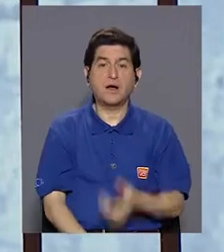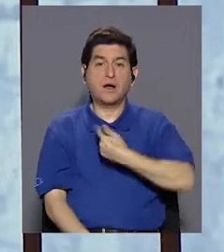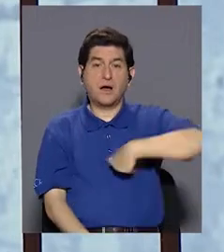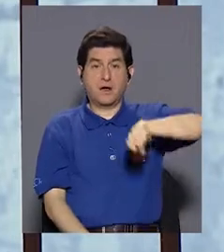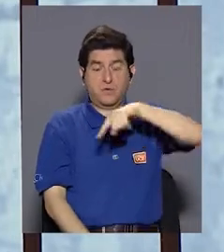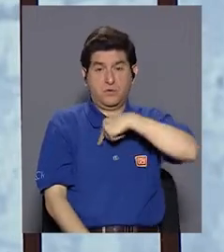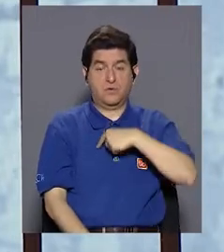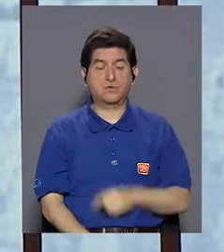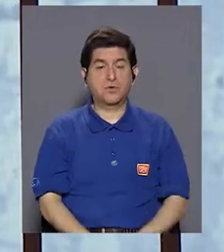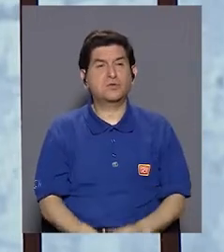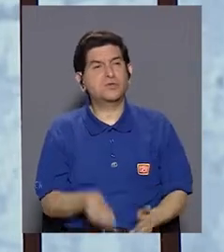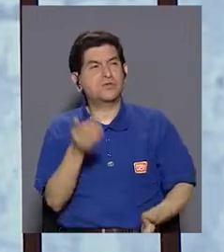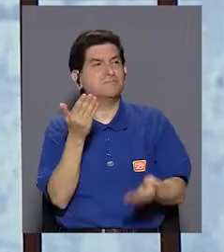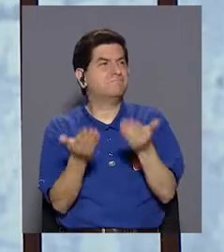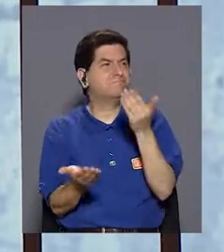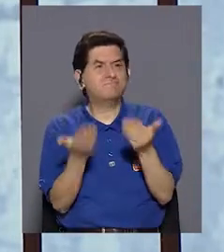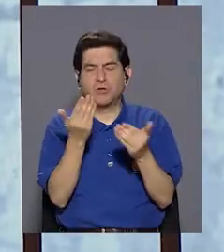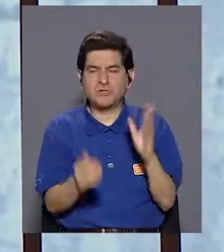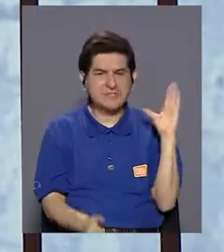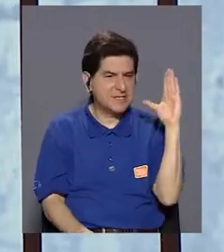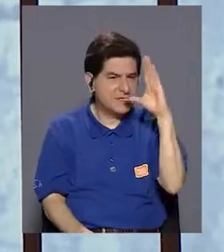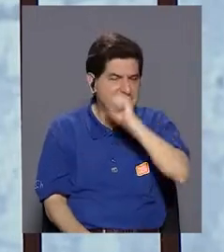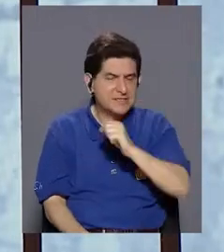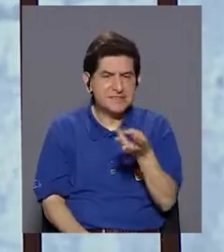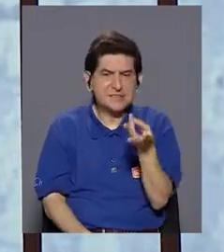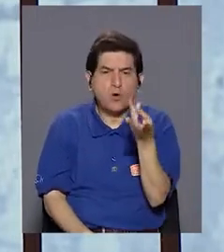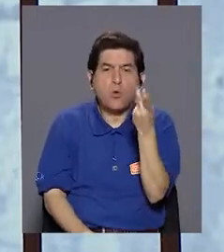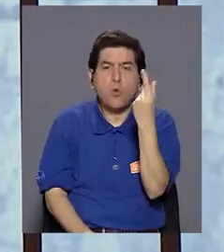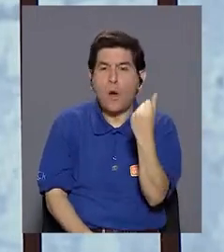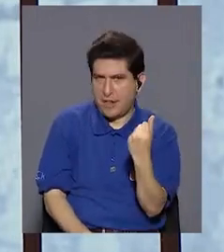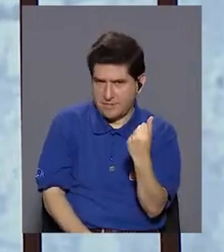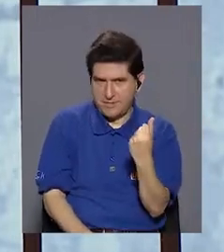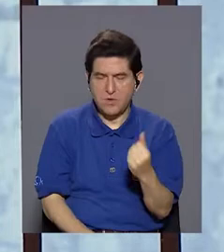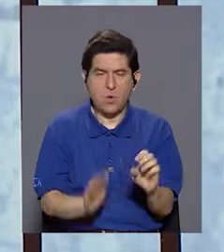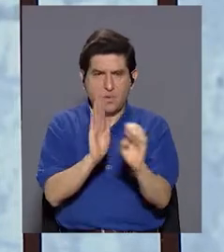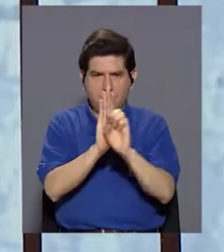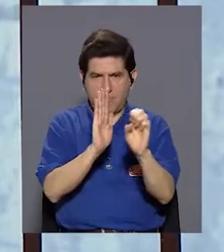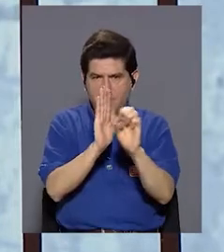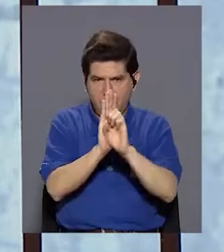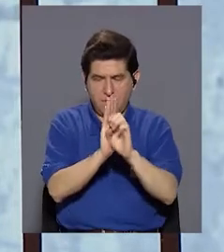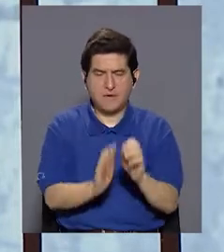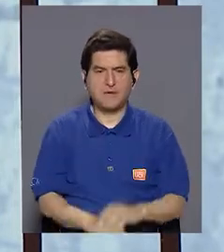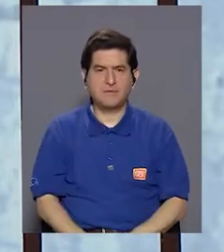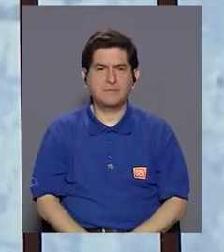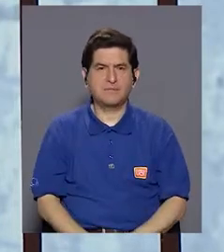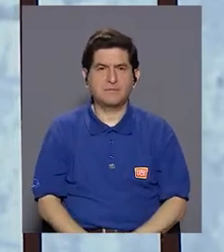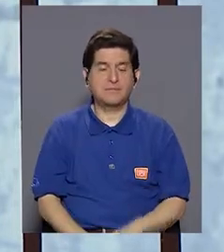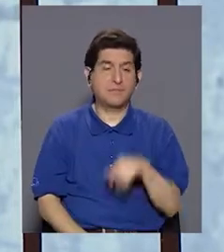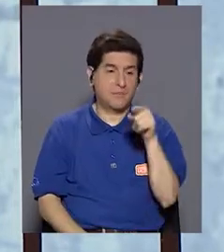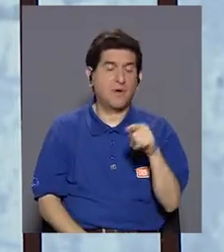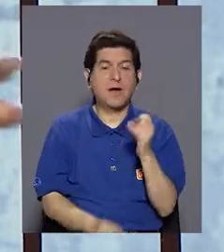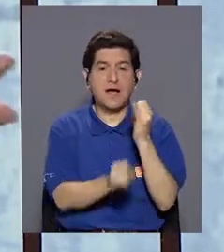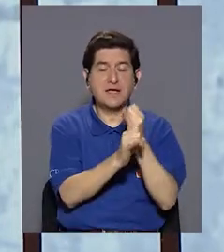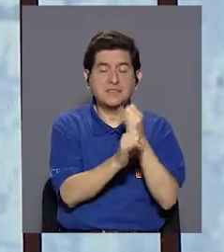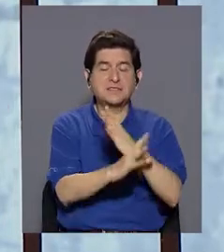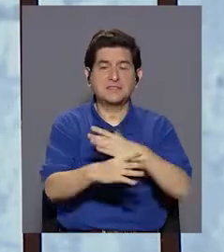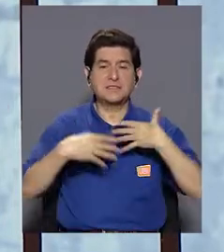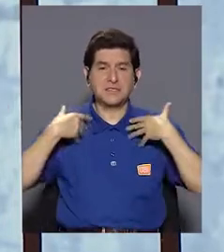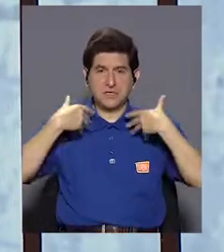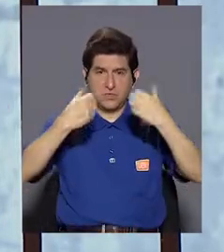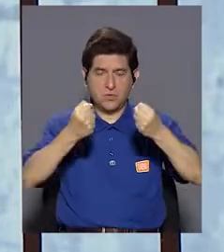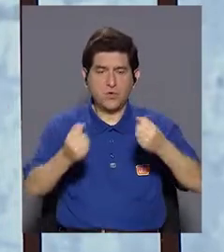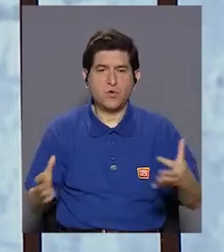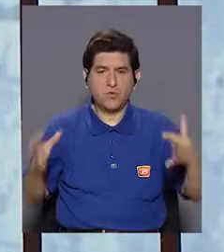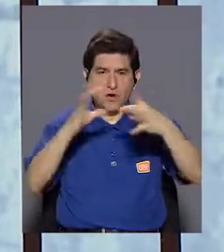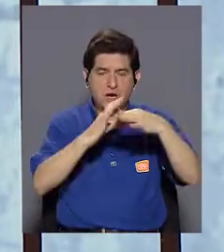nosotros todavía no hemos, digamos, detectado cuánta es la cantidad, que, por ejemplo, las entidades de salud